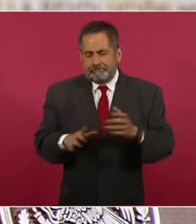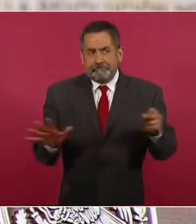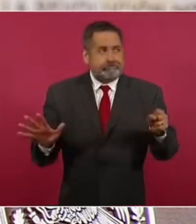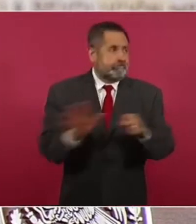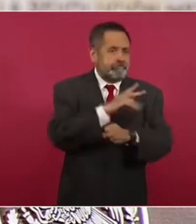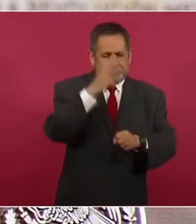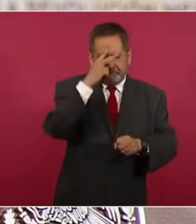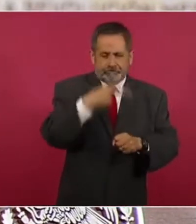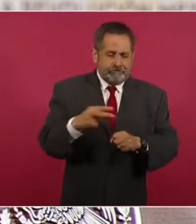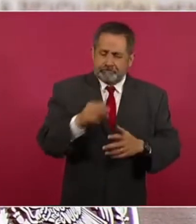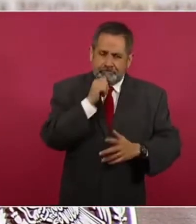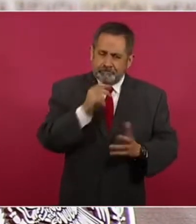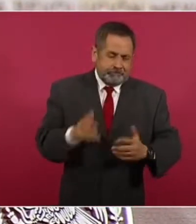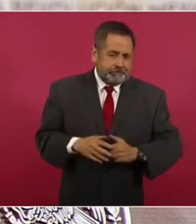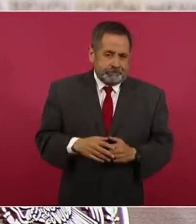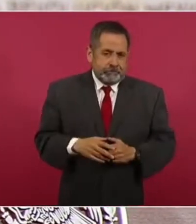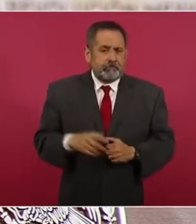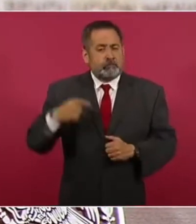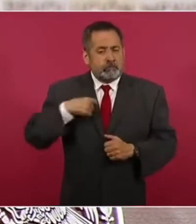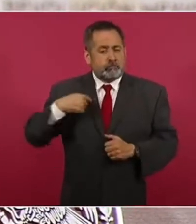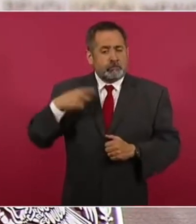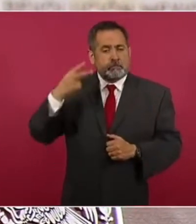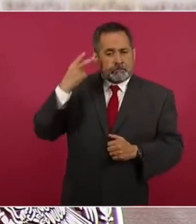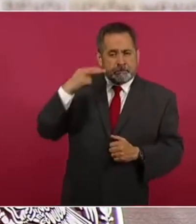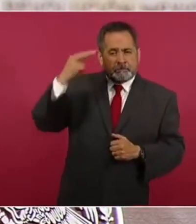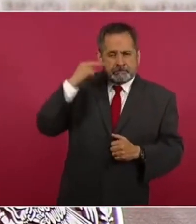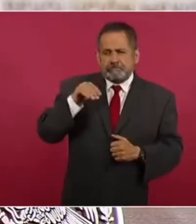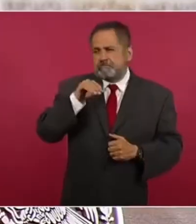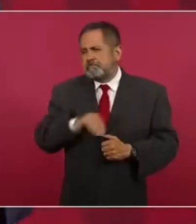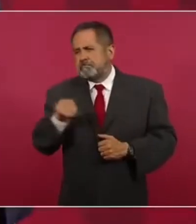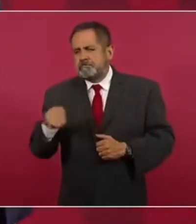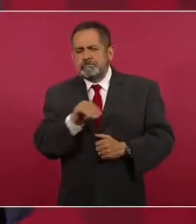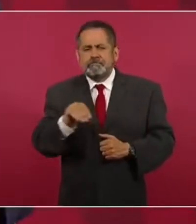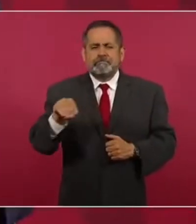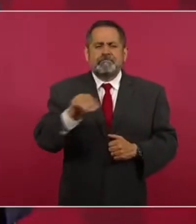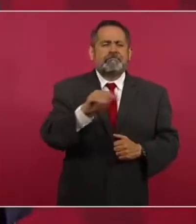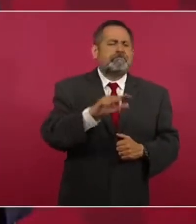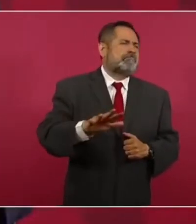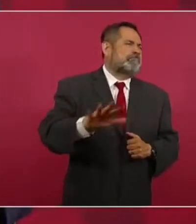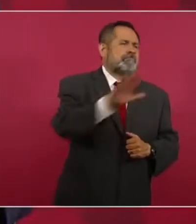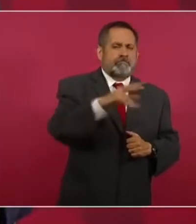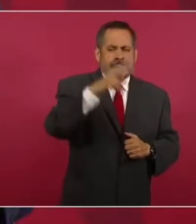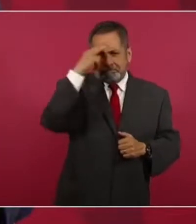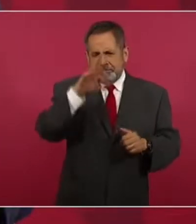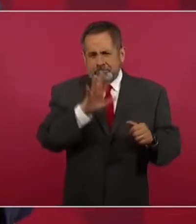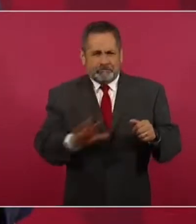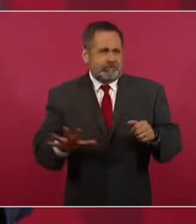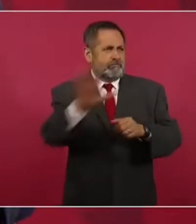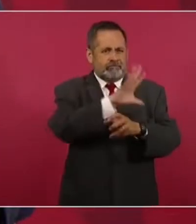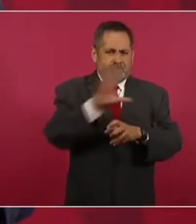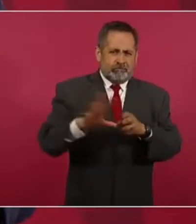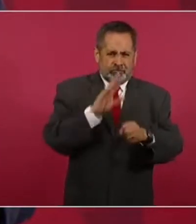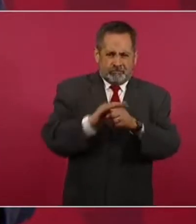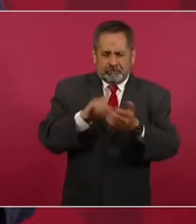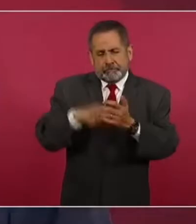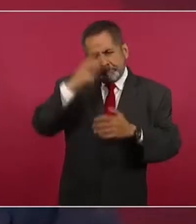Como yo ando recorriendo constantemente todas las regiones